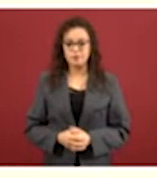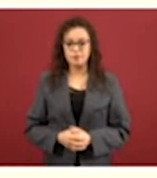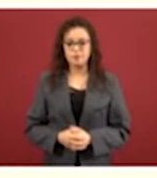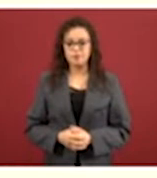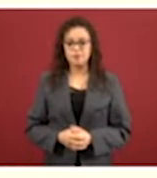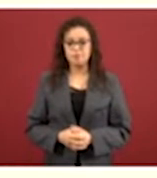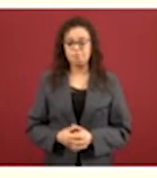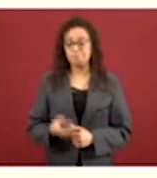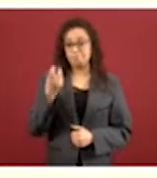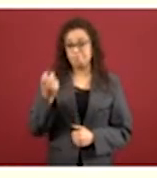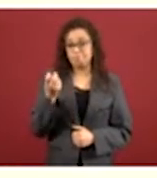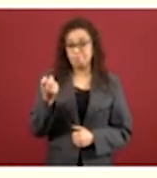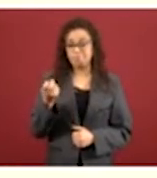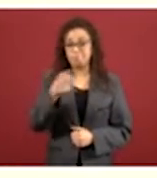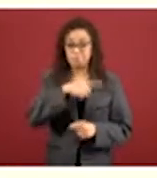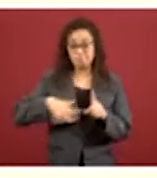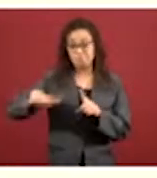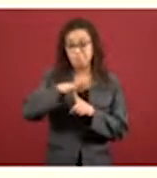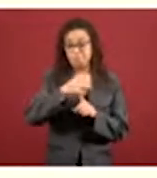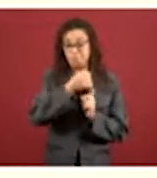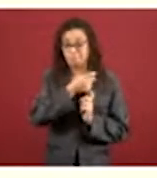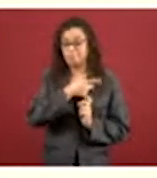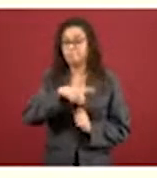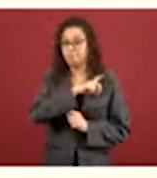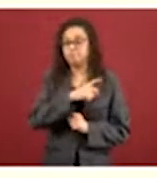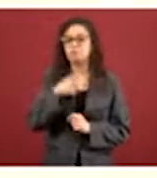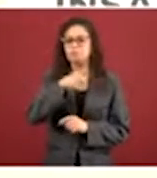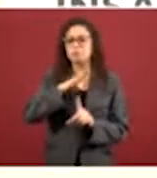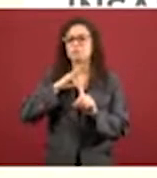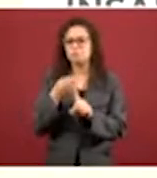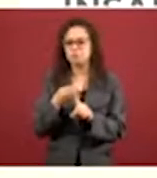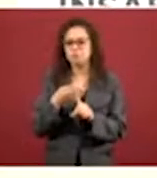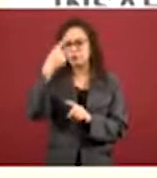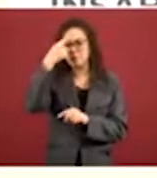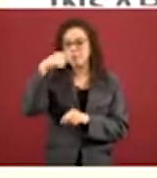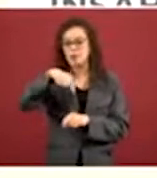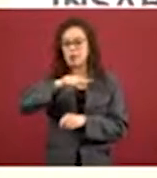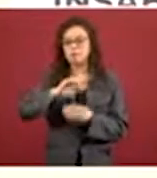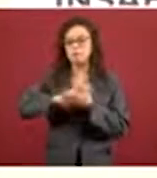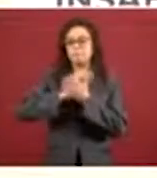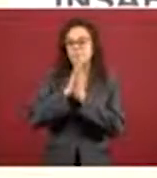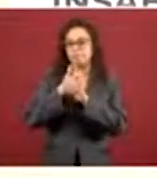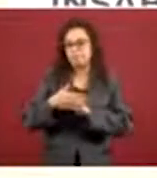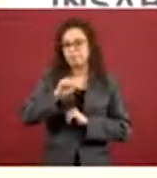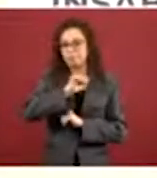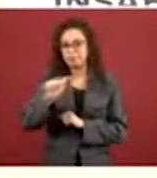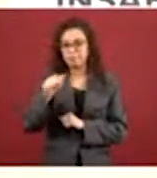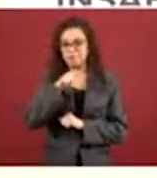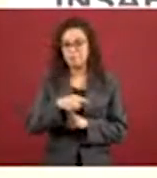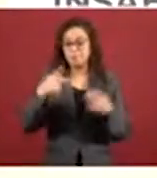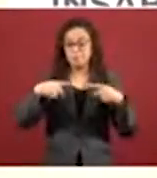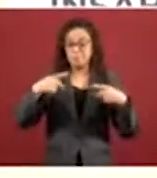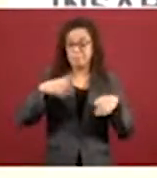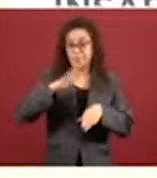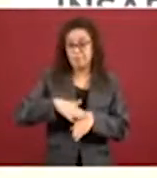Para ello, el sector salud puso en marcha una estrategia de reconversión de recursos humanos a fin de contar con más